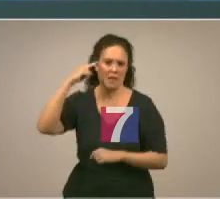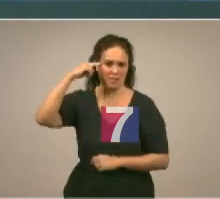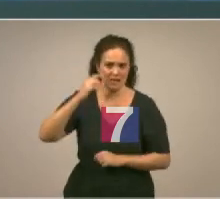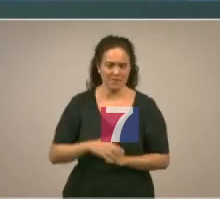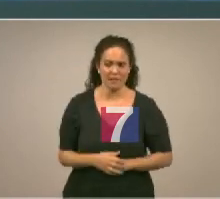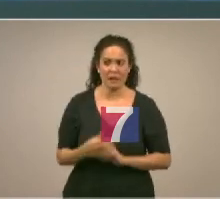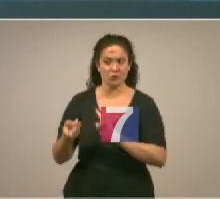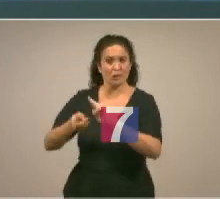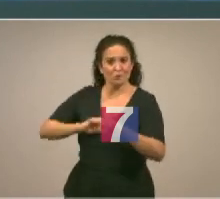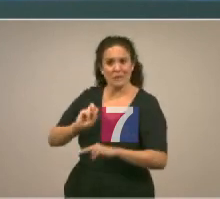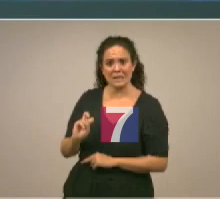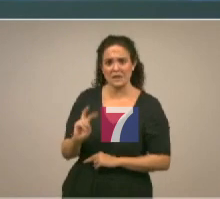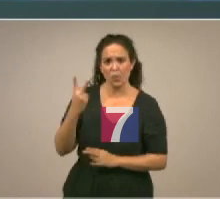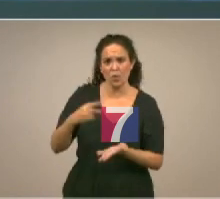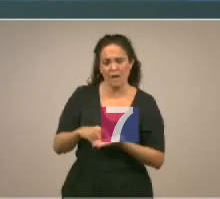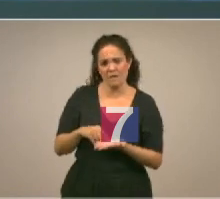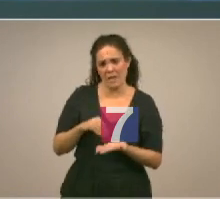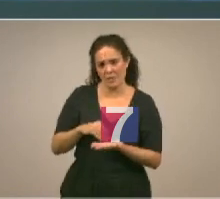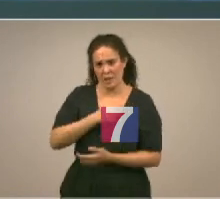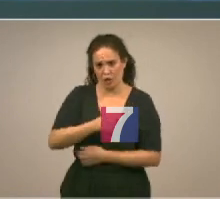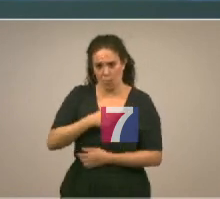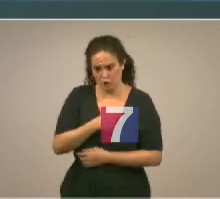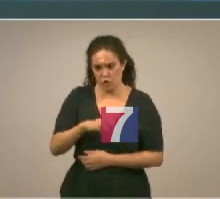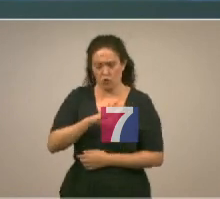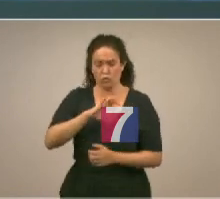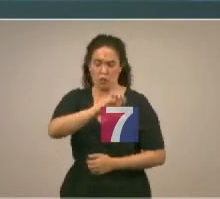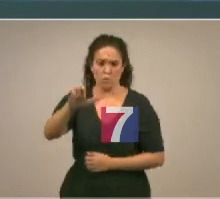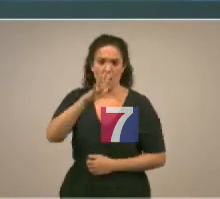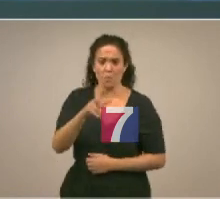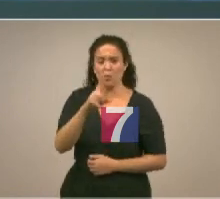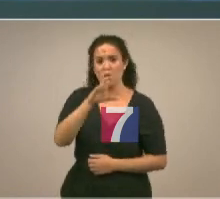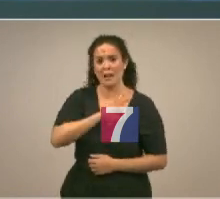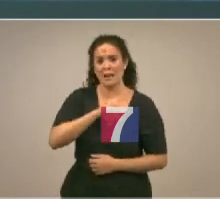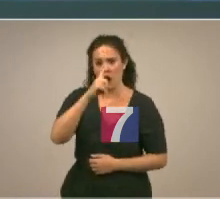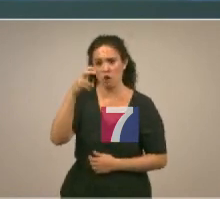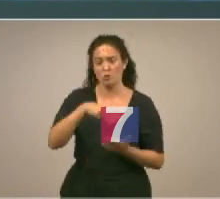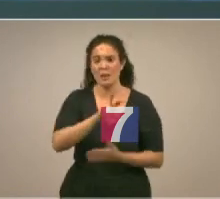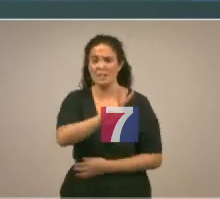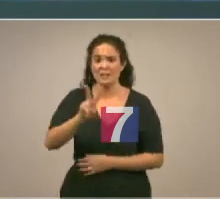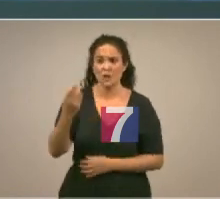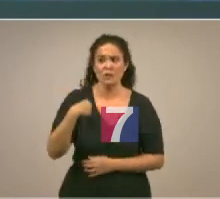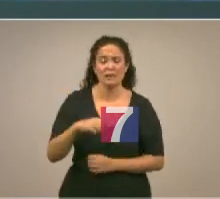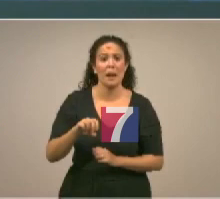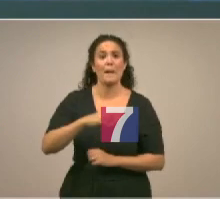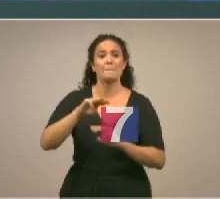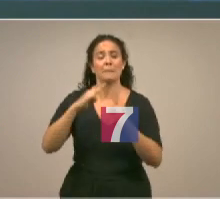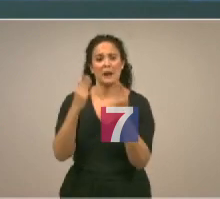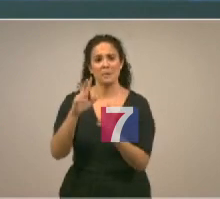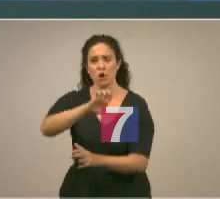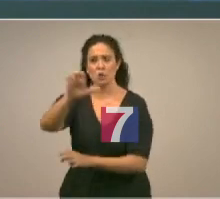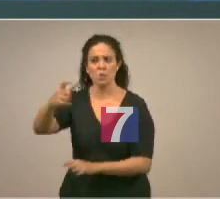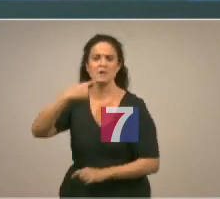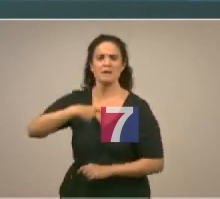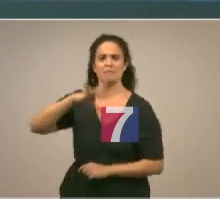segunda respuesta que da la comisión europea ya que en enero de 2022 recordarán ustedes que se decidió por parte del parlamento europeo